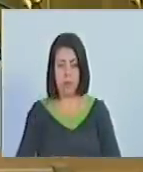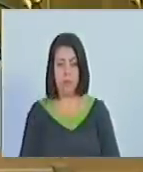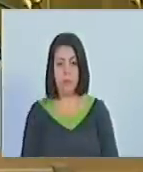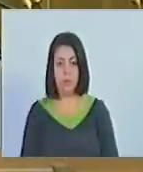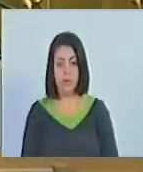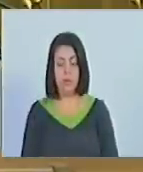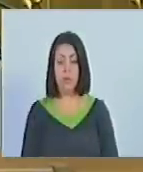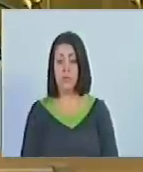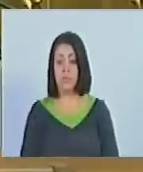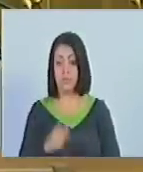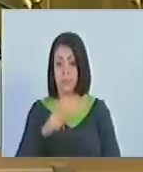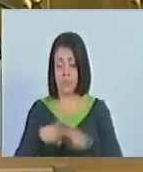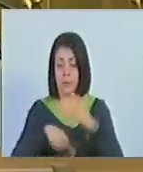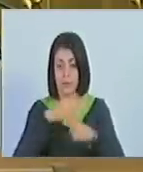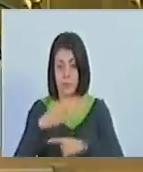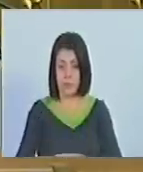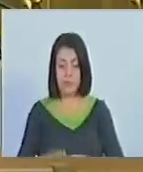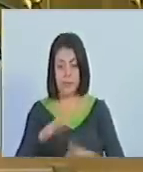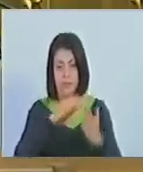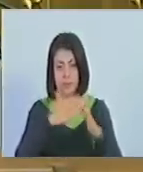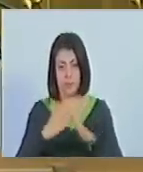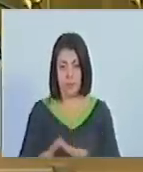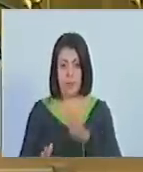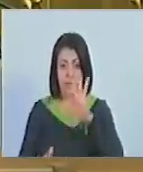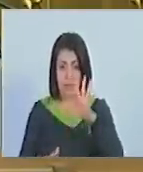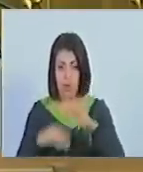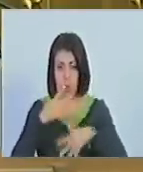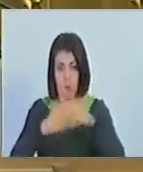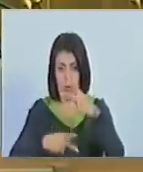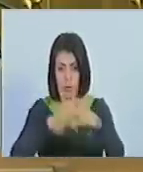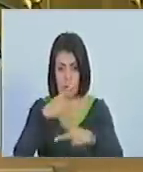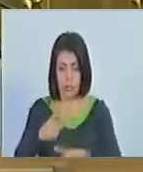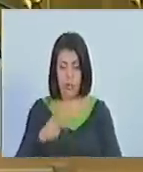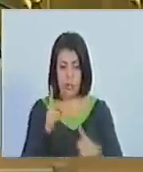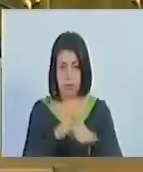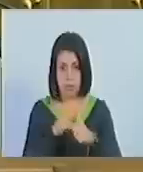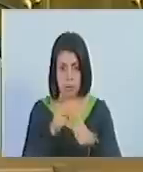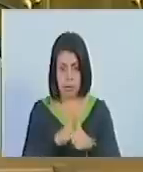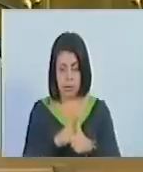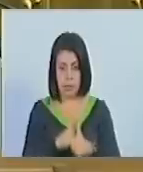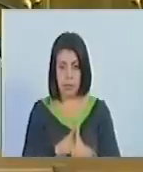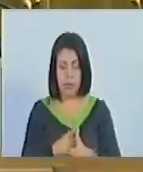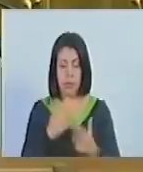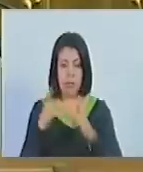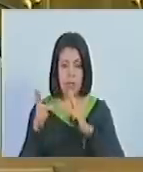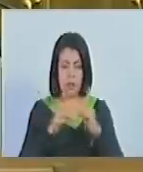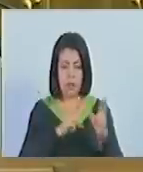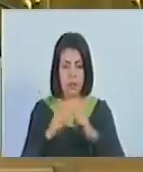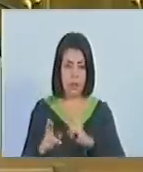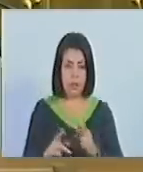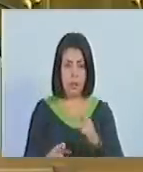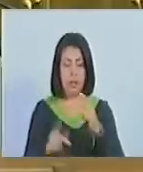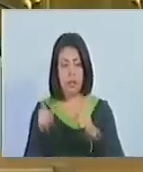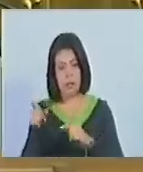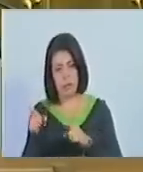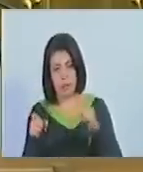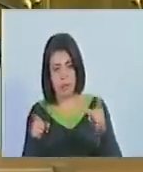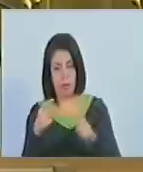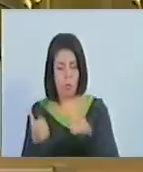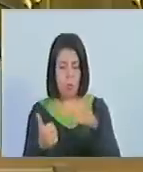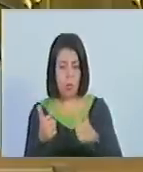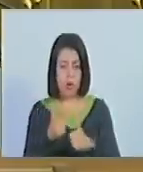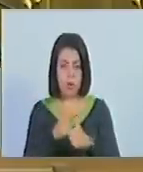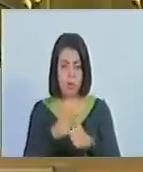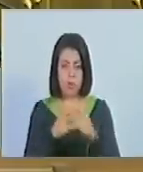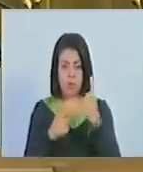El ciclo comunal está conformado por cinco fases las cuales se complementan e interrelacionan entre sí y son las siguientes.